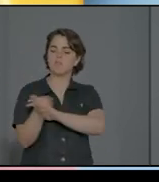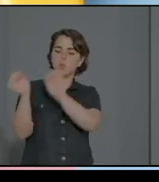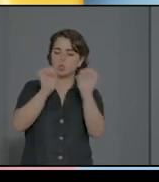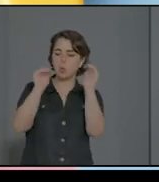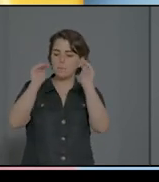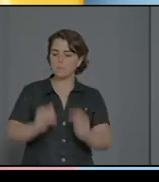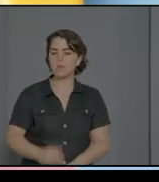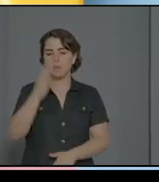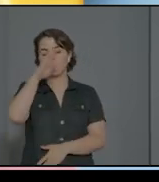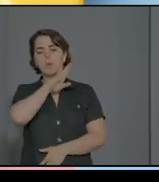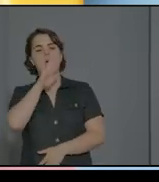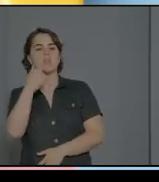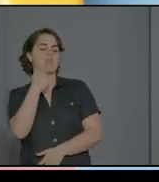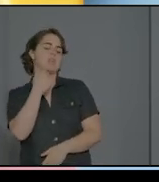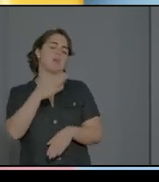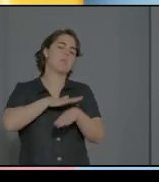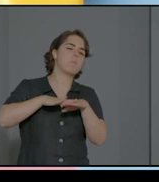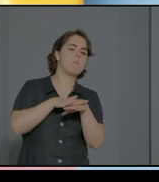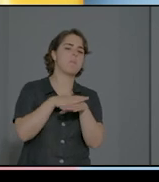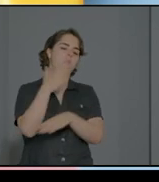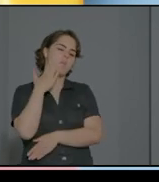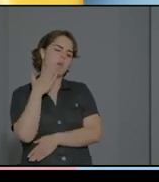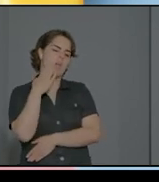que nadie toque a mi niño. Por lo tanto,